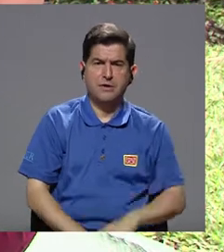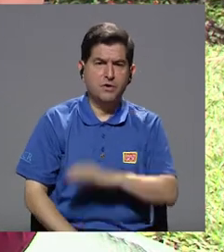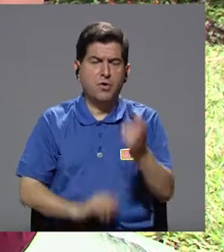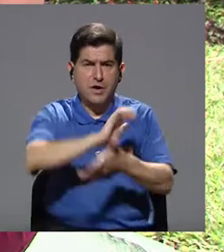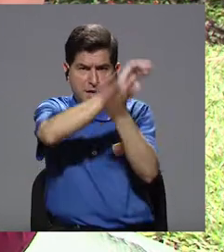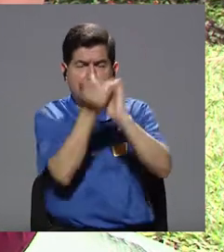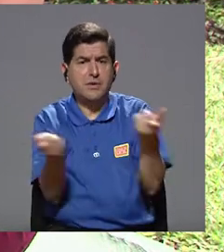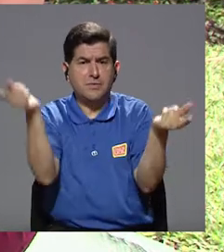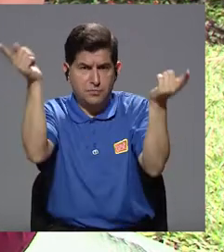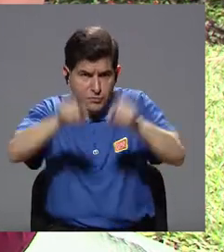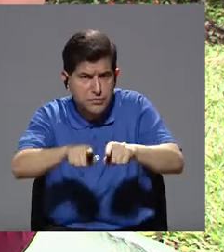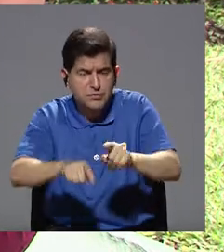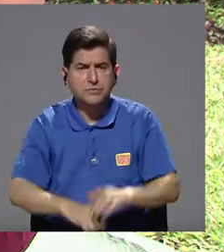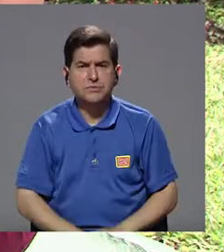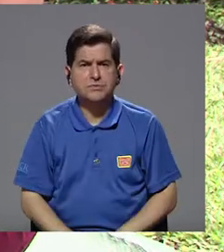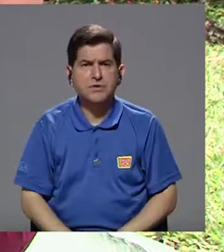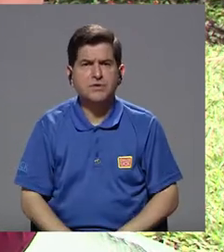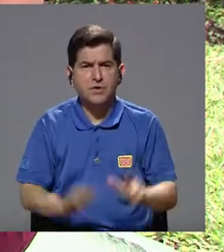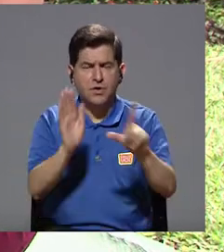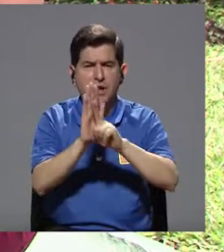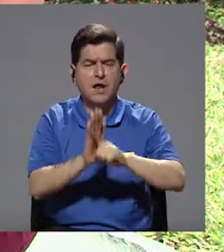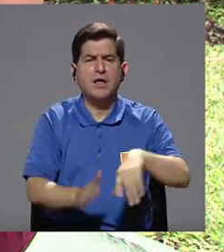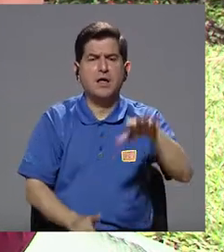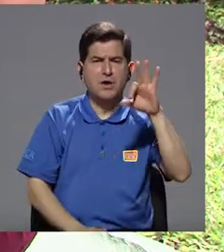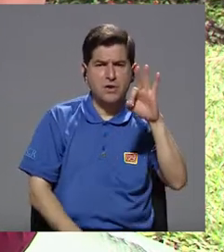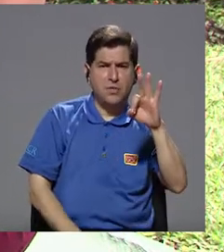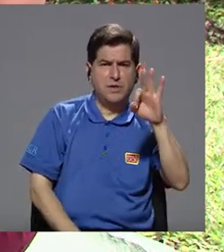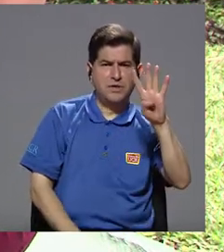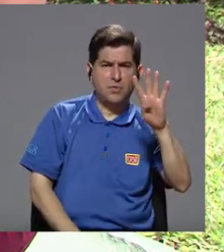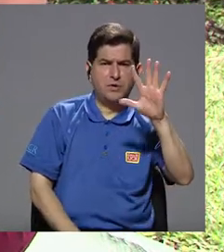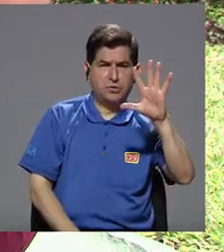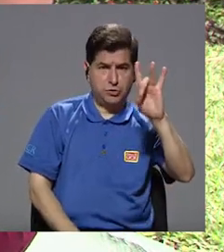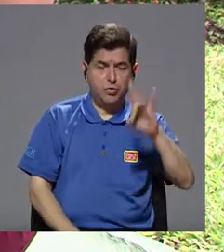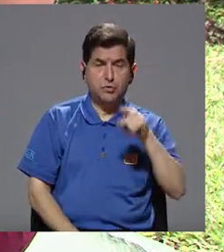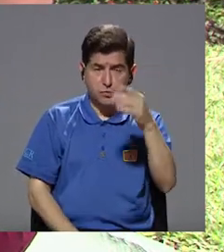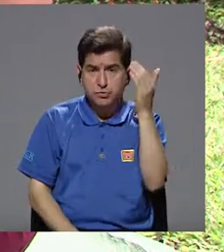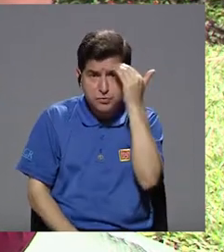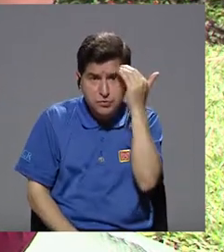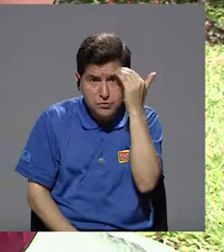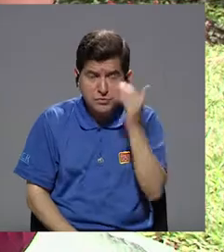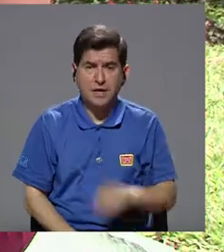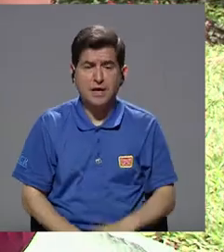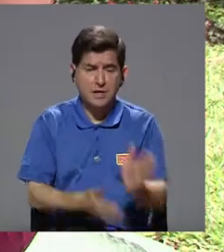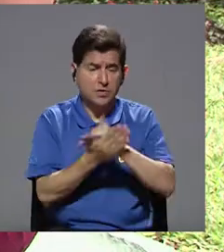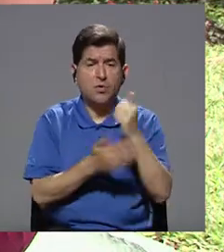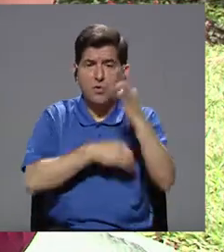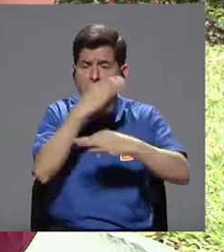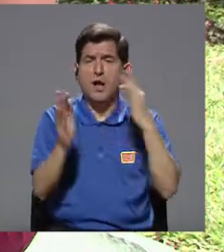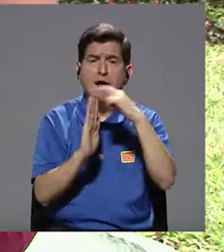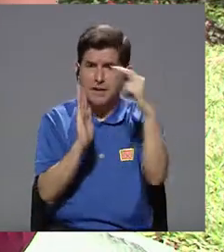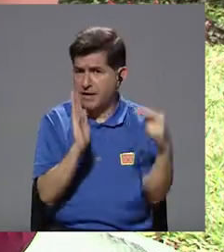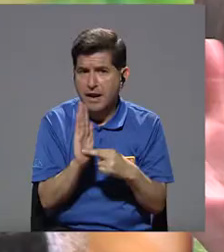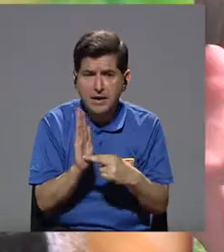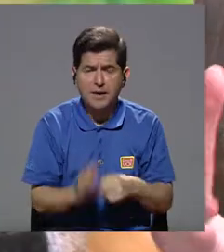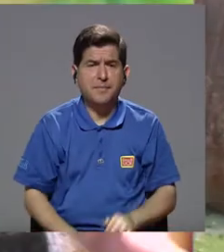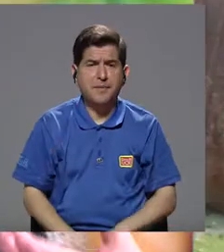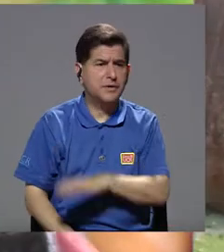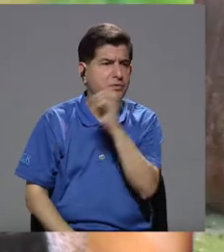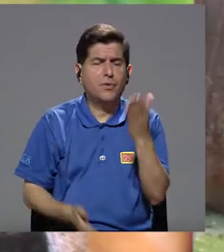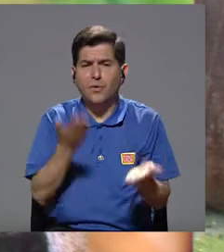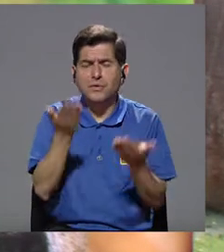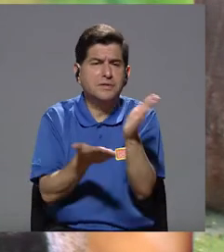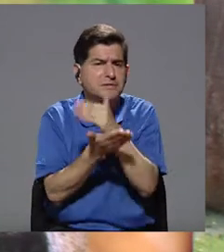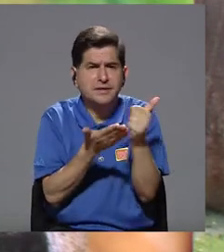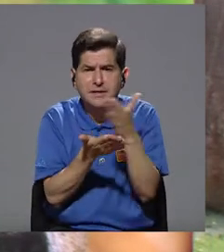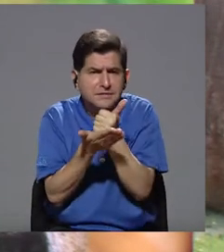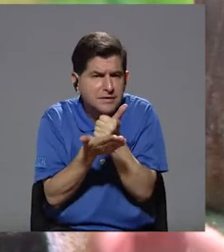el cambio que se le hizo fue, bueno, la ley 94-58, pero ¿tienen ustedes conocimiento o trabajan con algún otro tipo de reglamentos o están trabajando